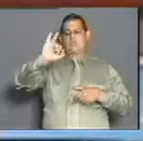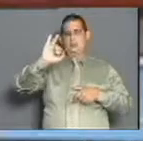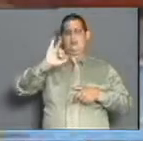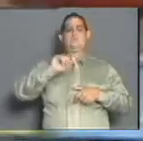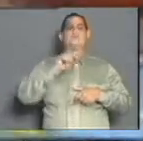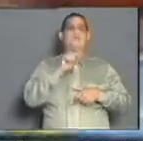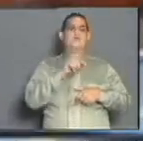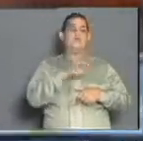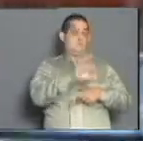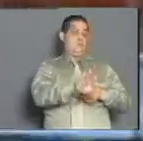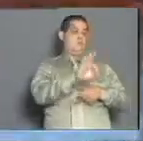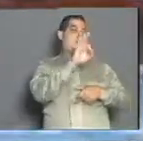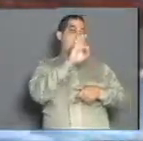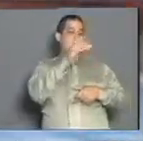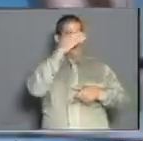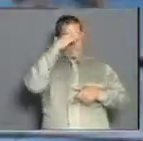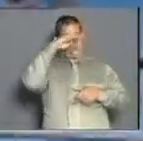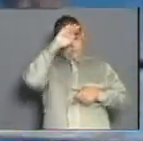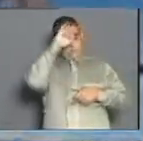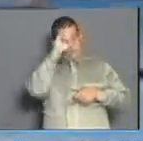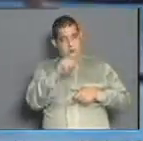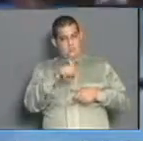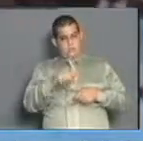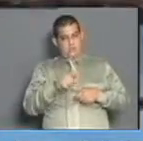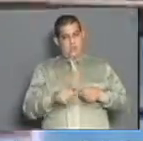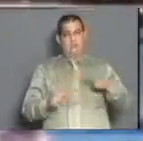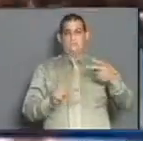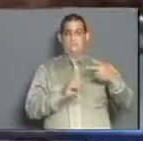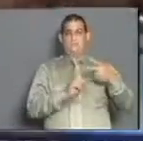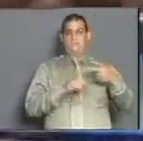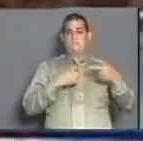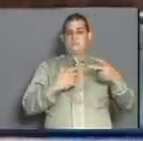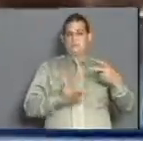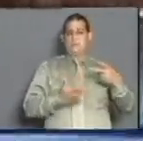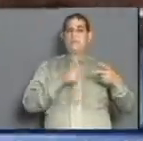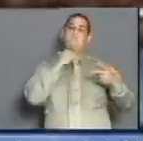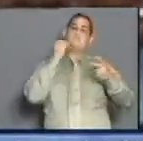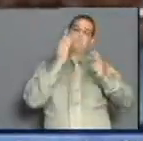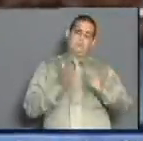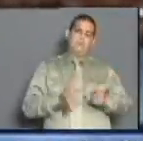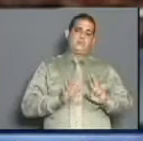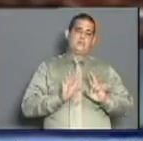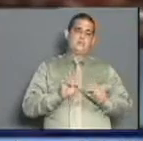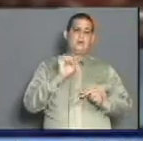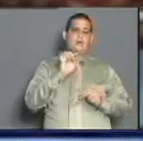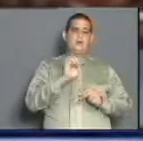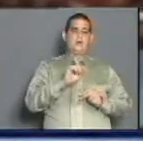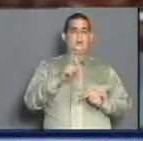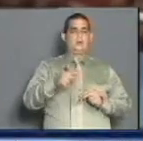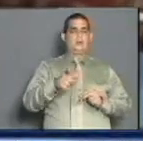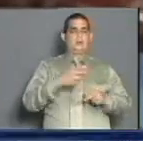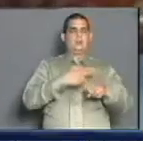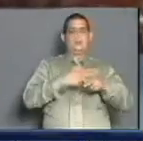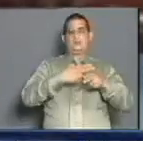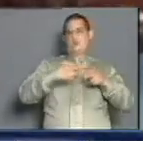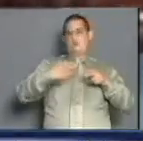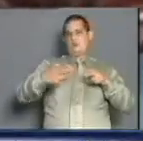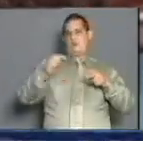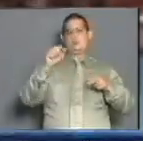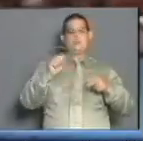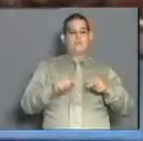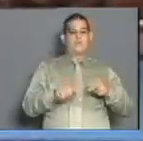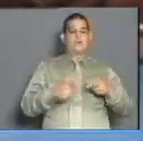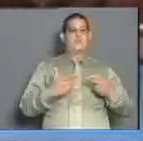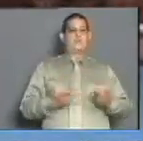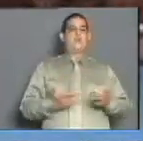como el novato del año del deporte cubano. Por su parte, Arnaldo Mesa Bonel, ya fallecido, es uno de los íconos del boxeo olguinero en la historia. Su